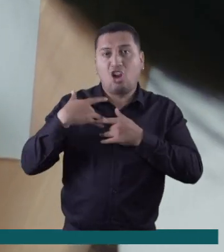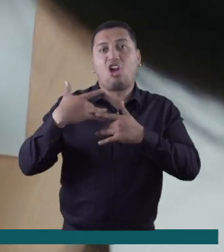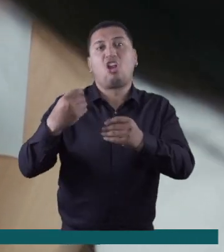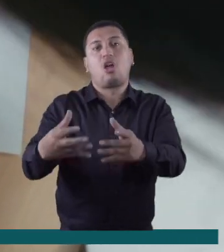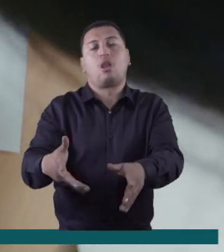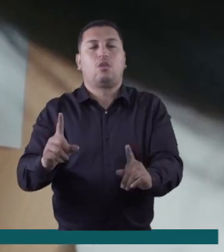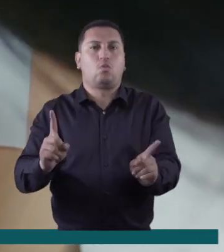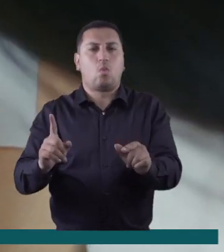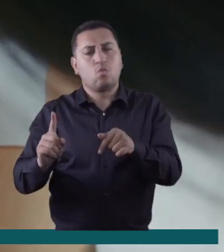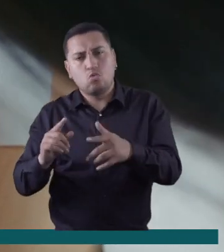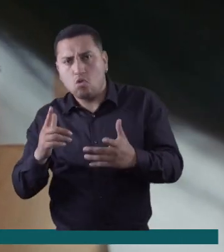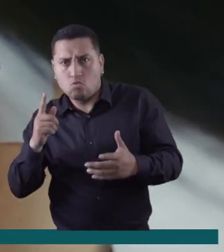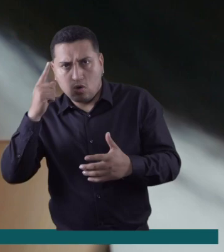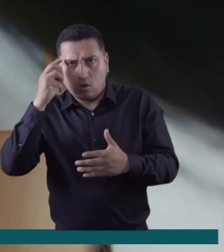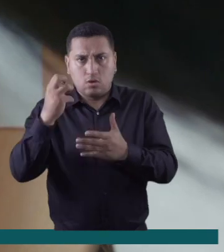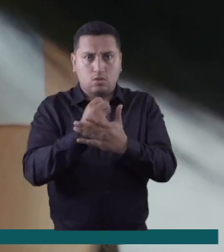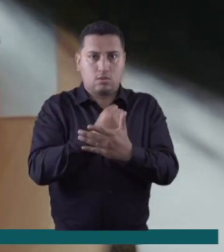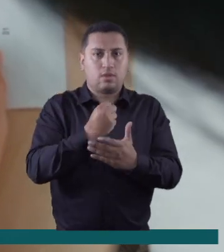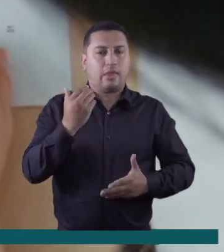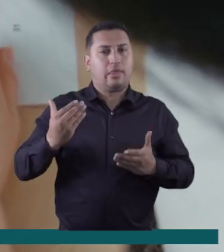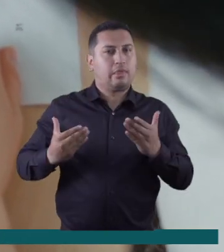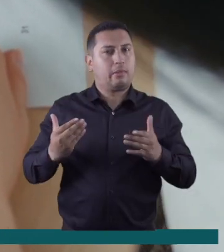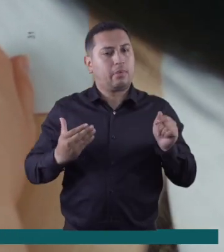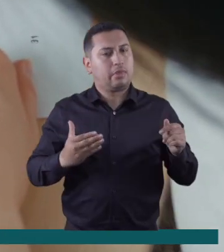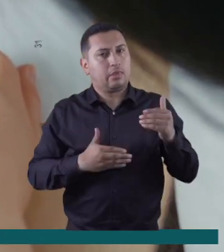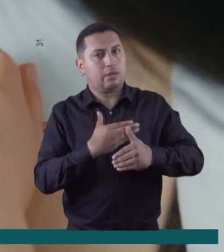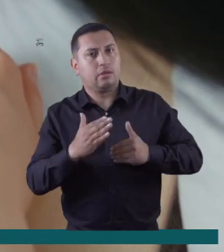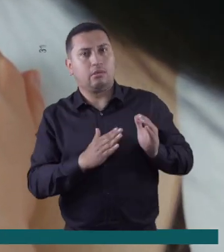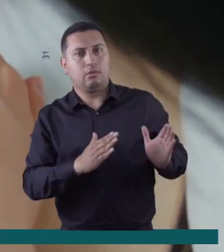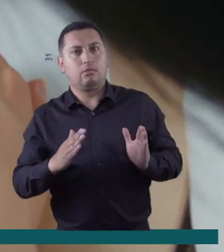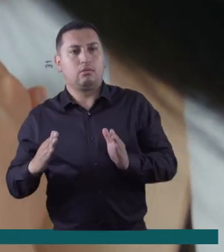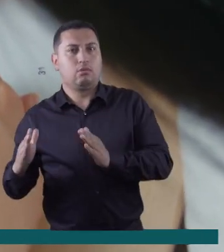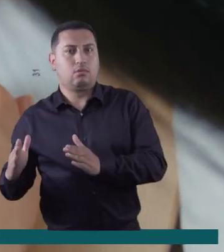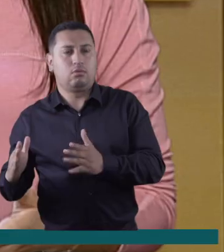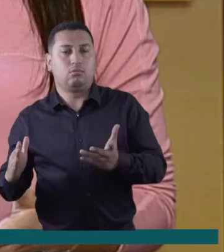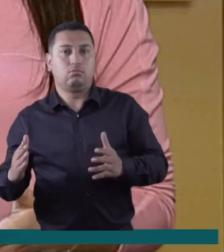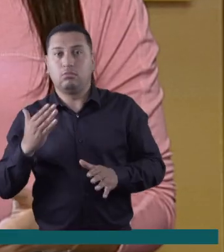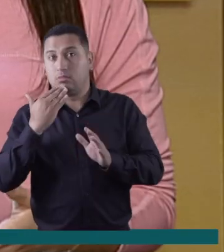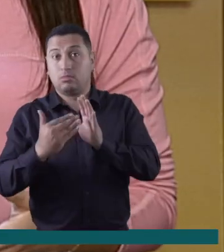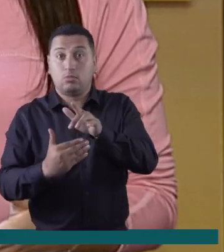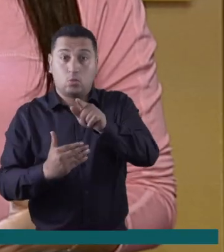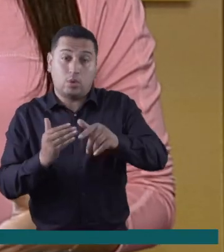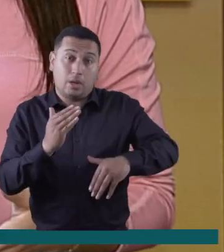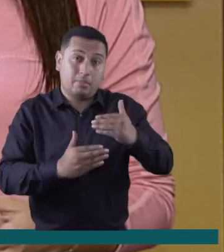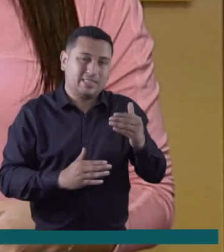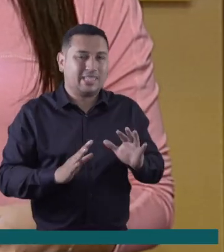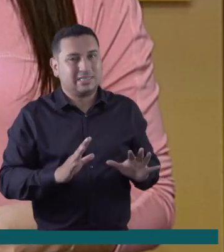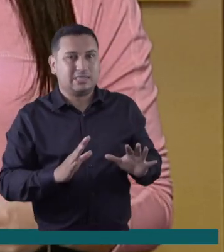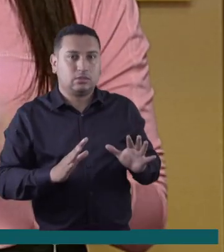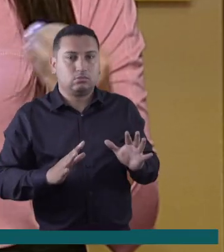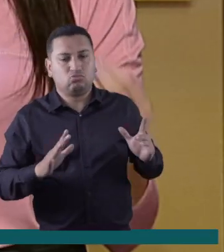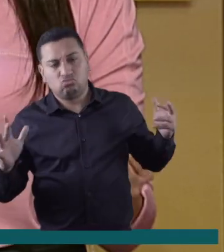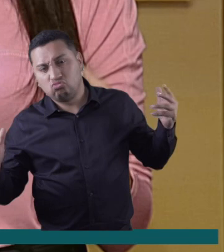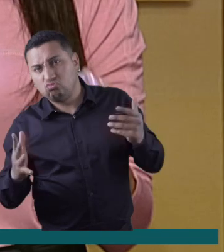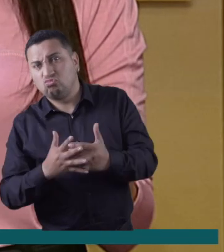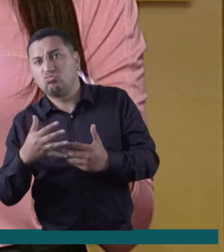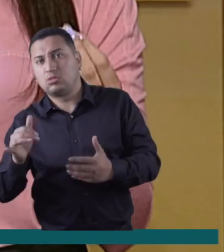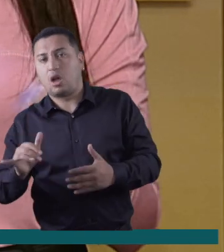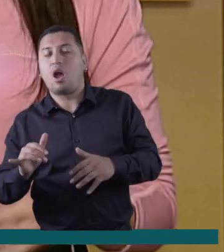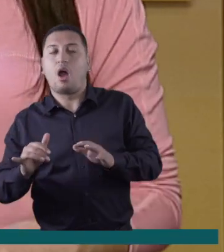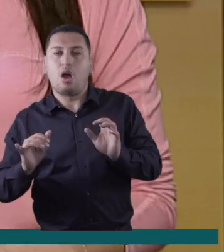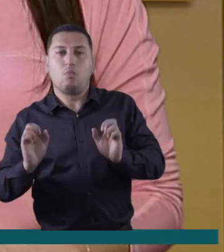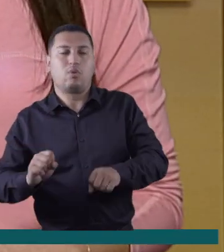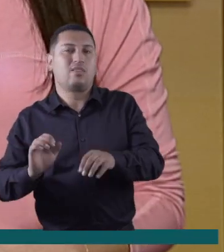emprendimiento ofrecer estos descuentos. Ya que depende en qué fase estés. No será la misma oferta si estás iniciando o si llevas un buen